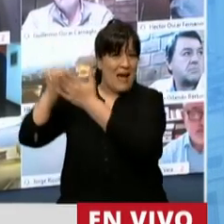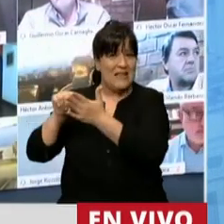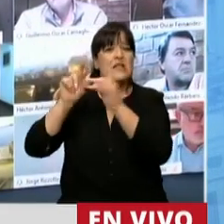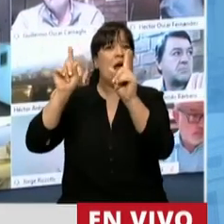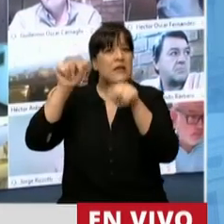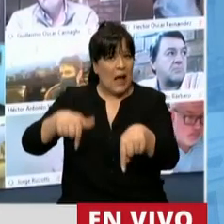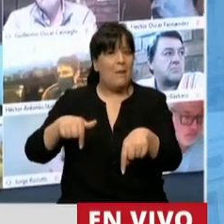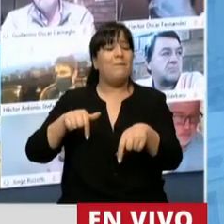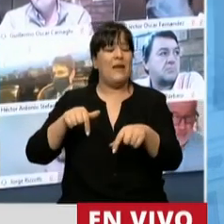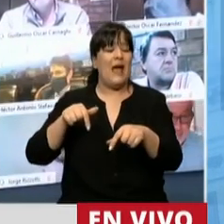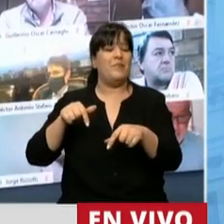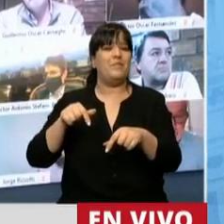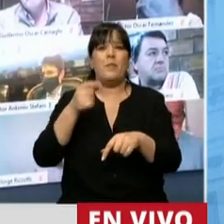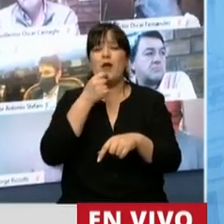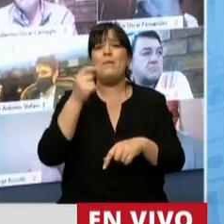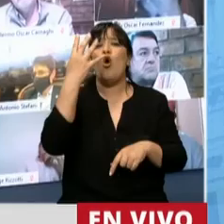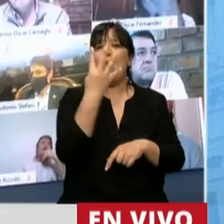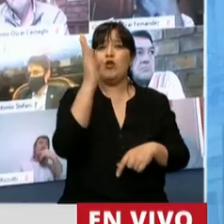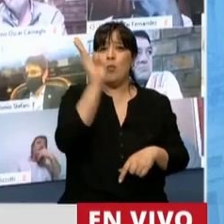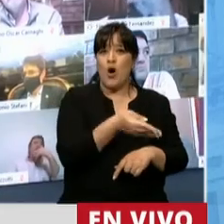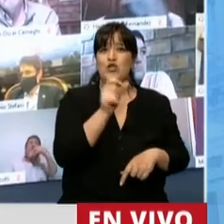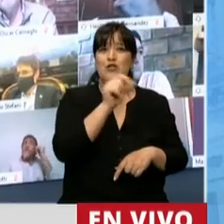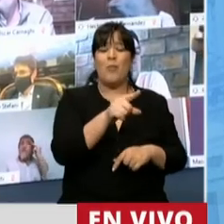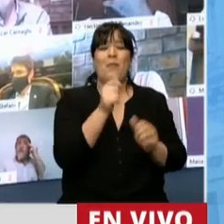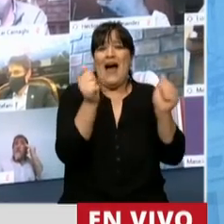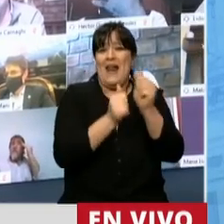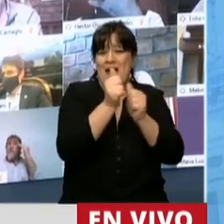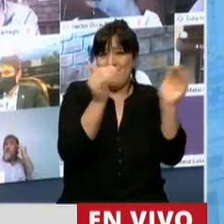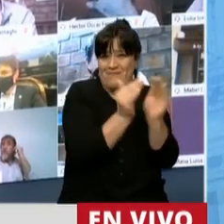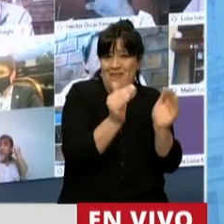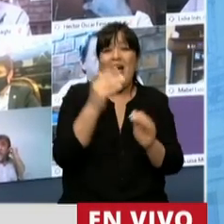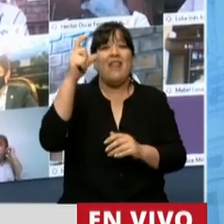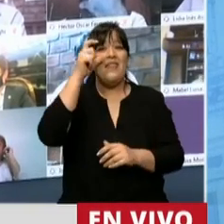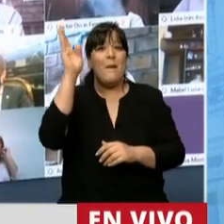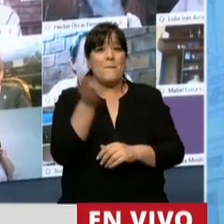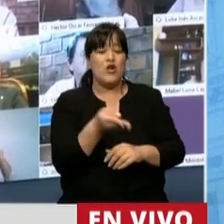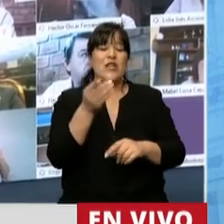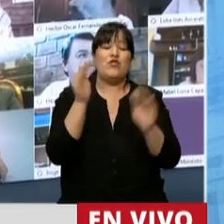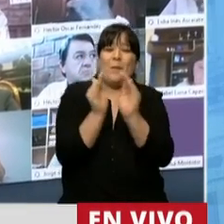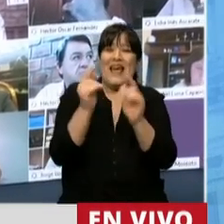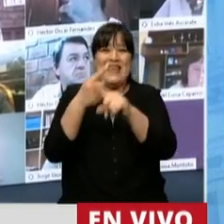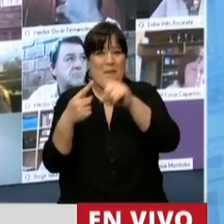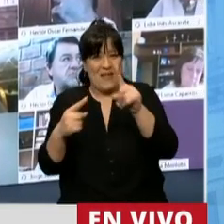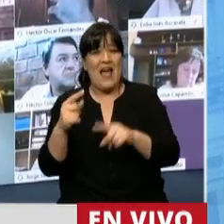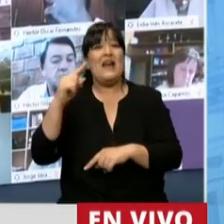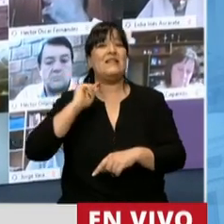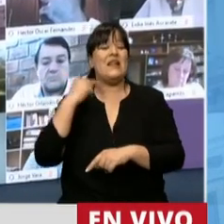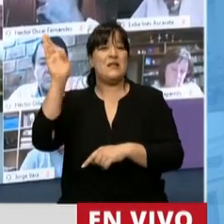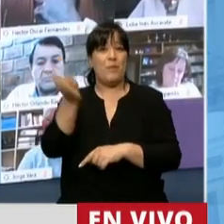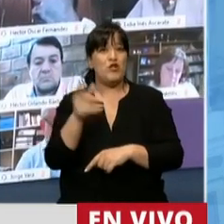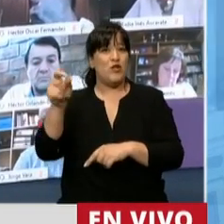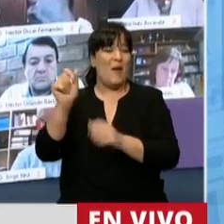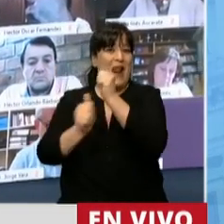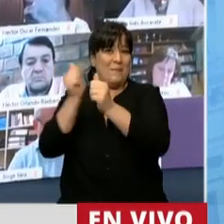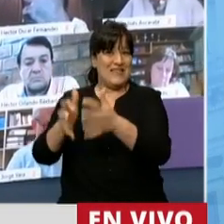con un escalonamiento inverso un 4% para las microempresas 10% para las pequeñas y medianas 13% para